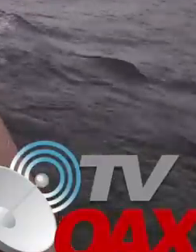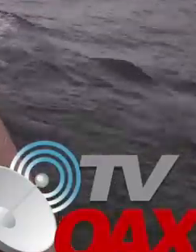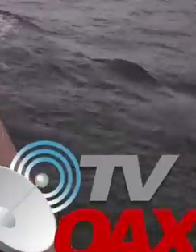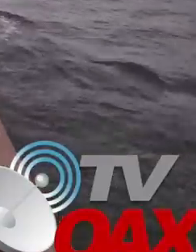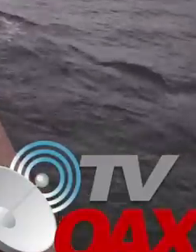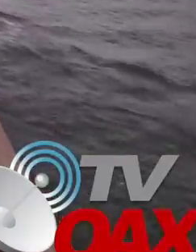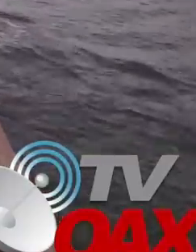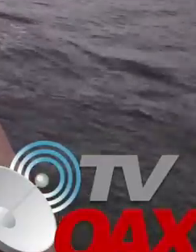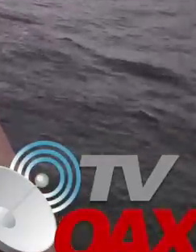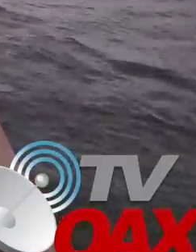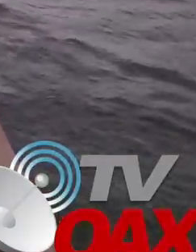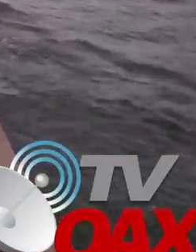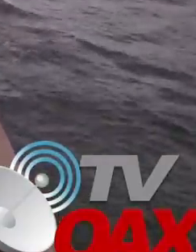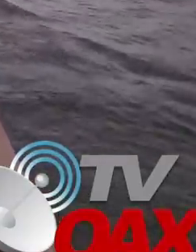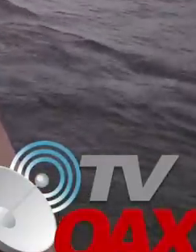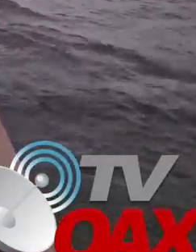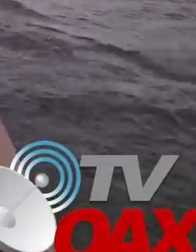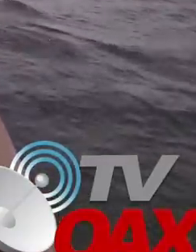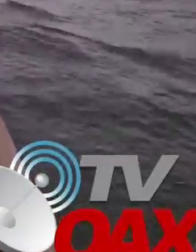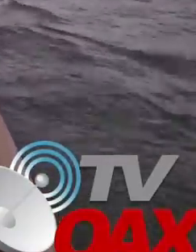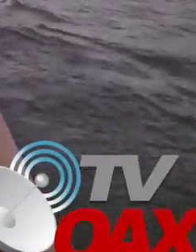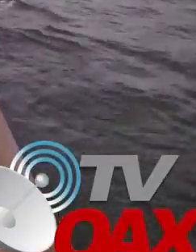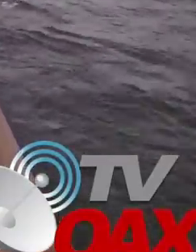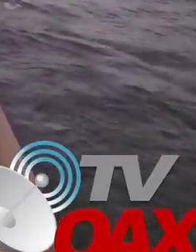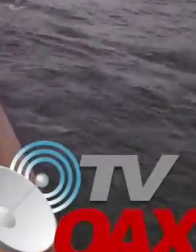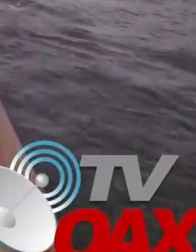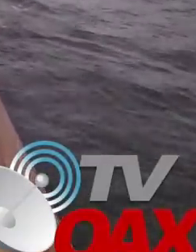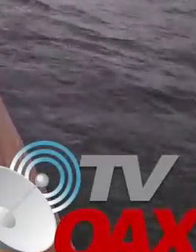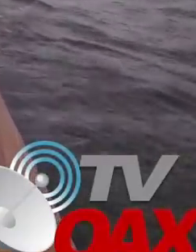y piedra tienen un costo mayor.